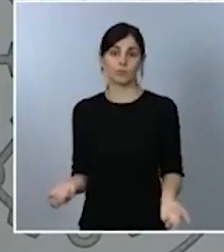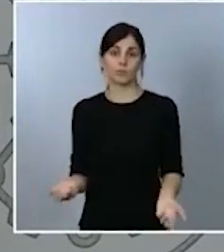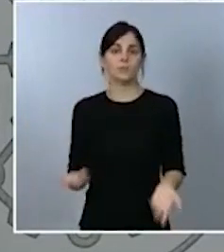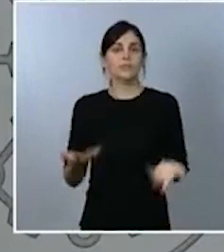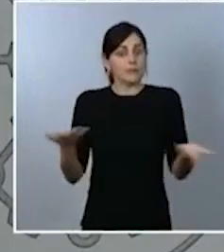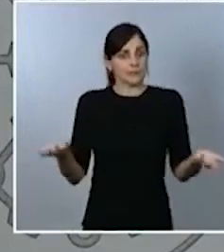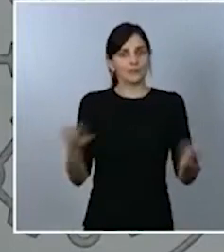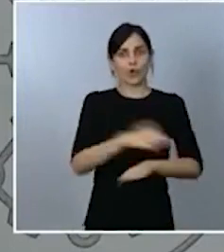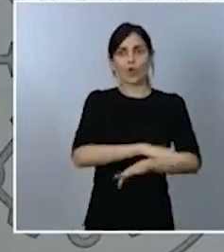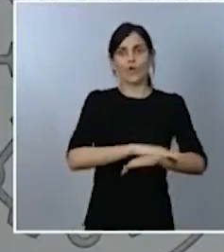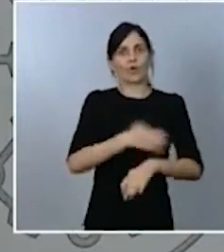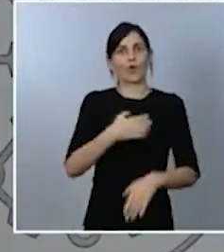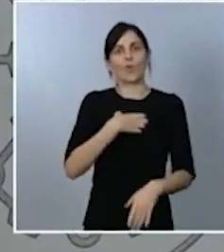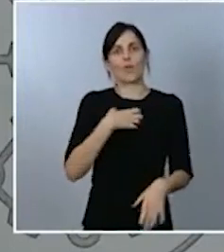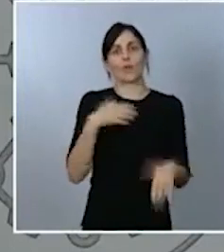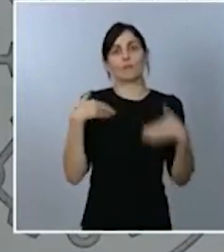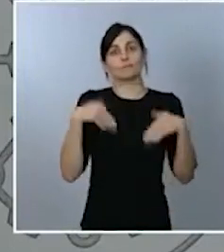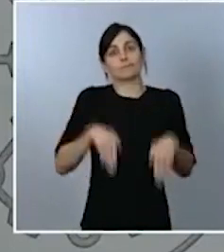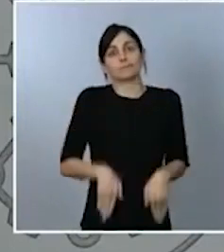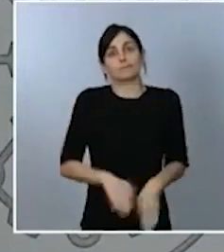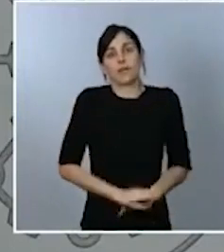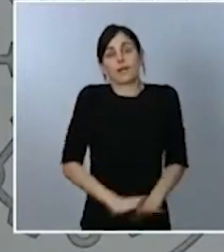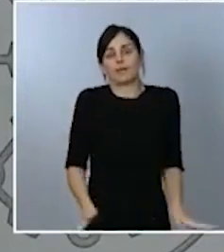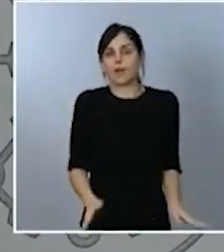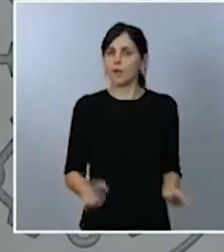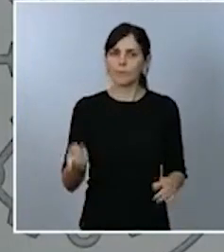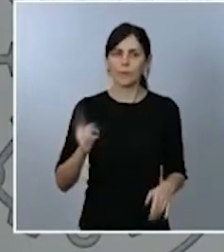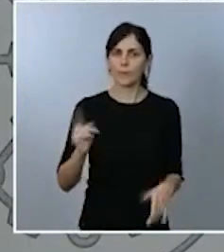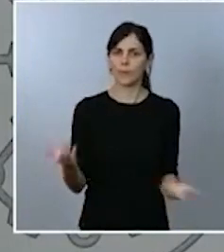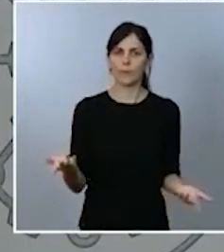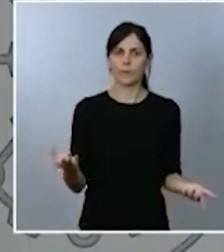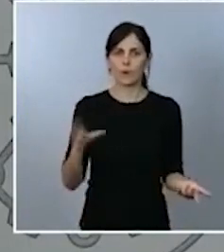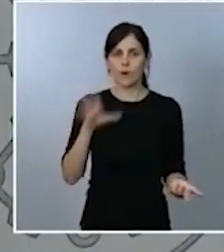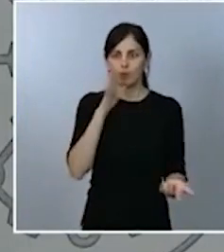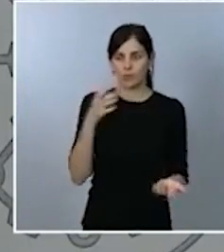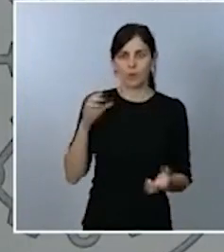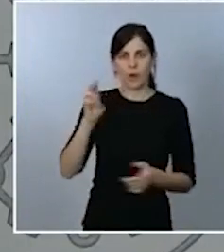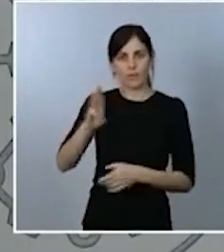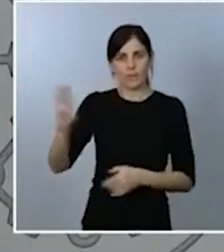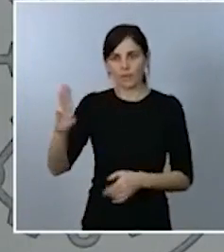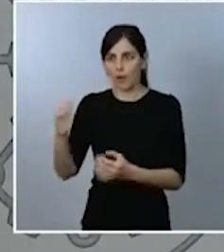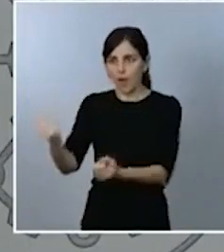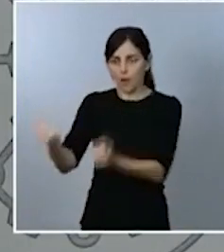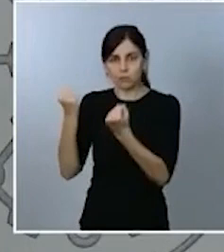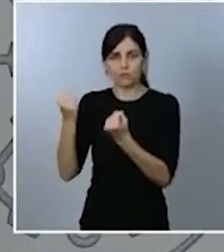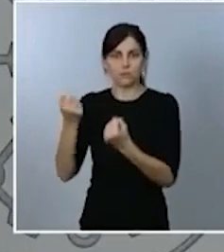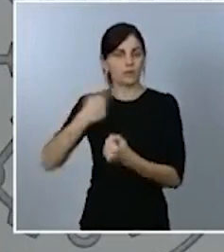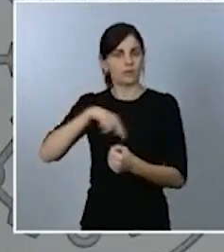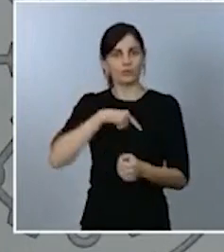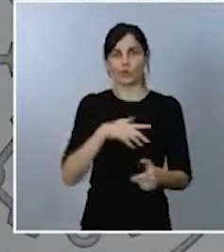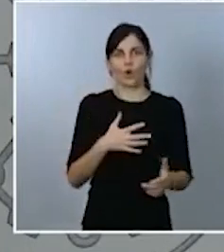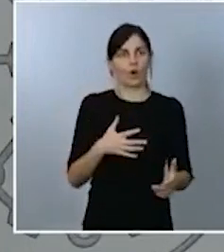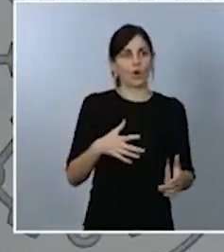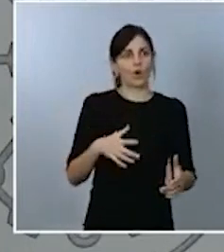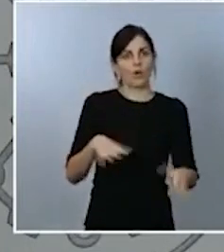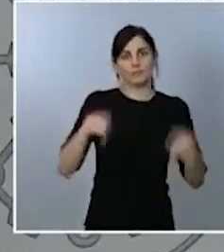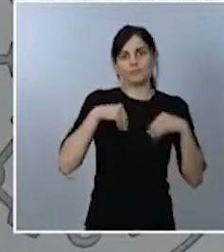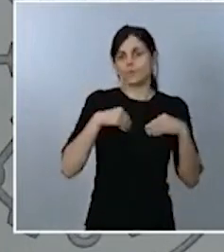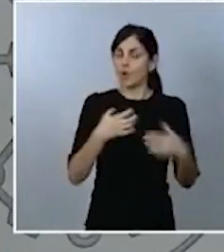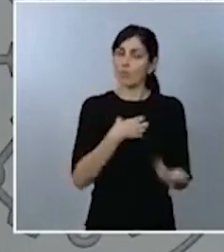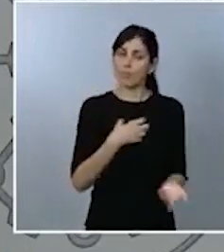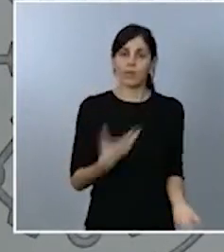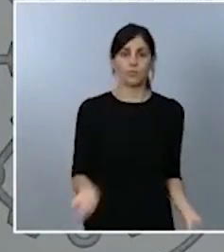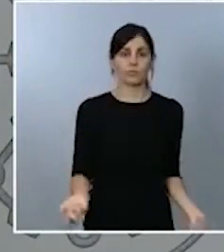cuando un partido está ejerciendo un derecho a veto o de alguna manera está bloqueando la renovación de